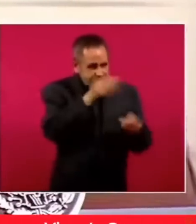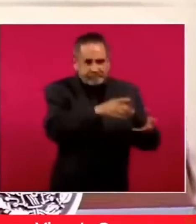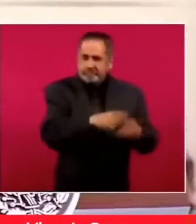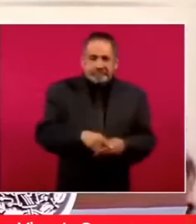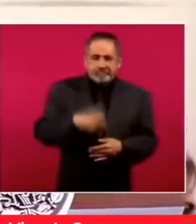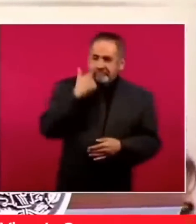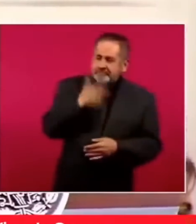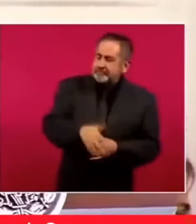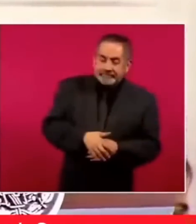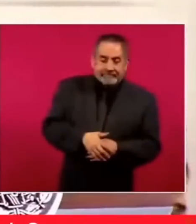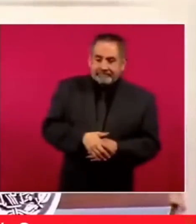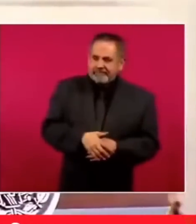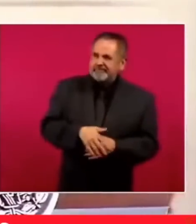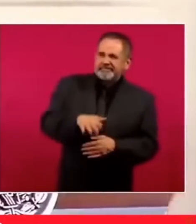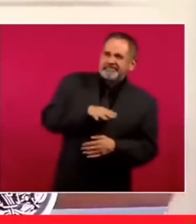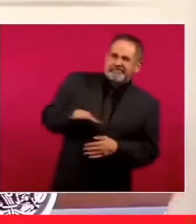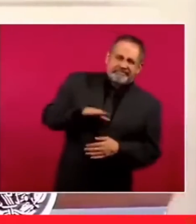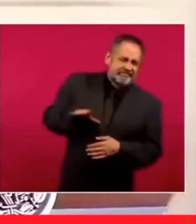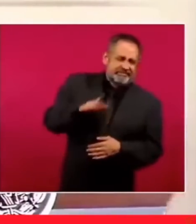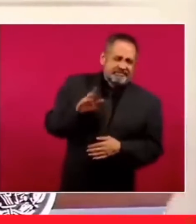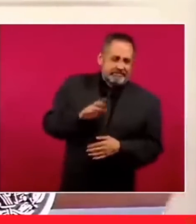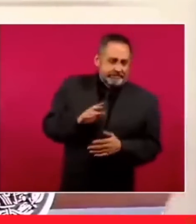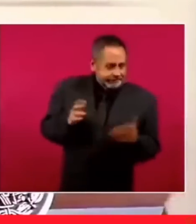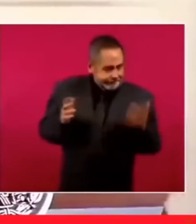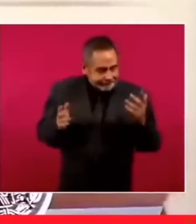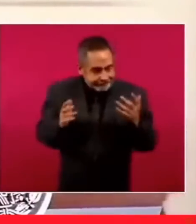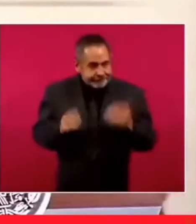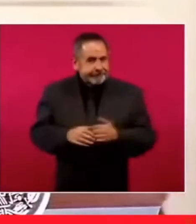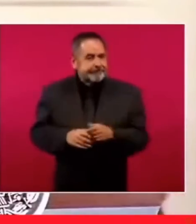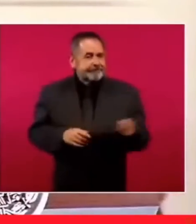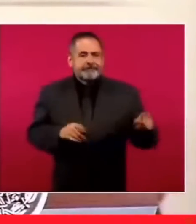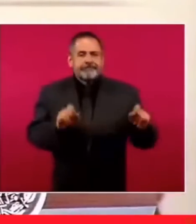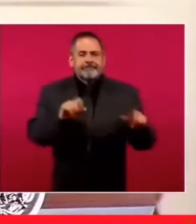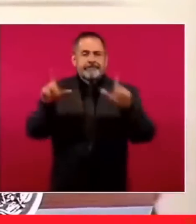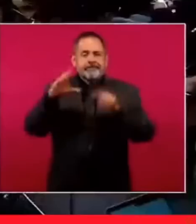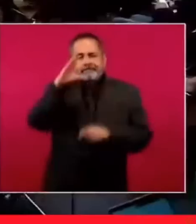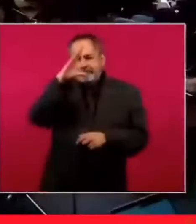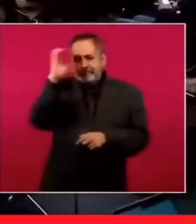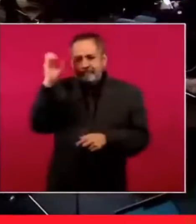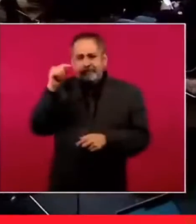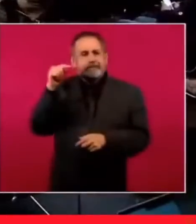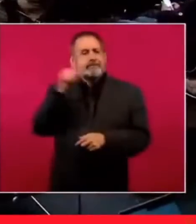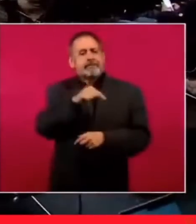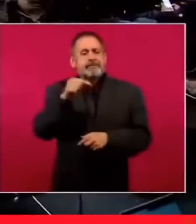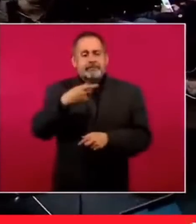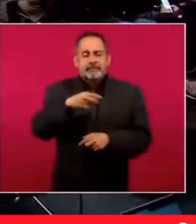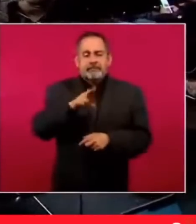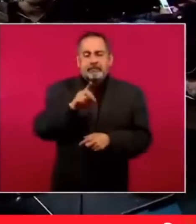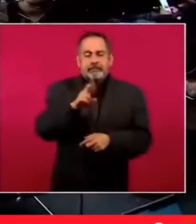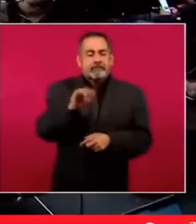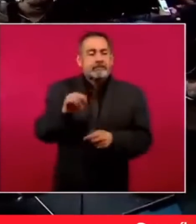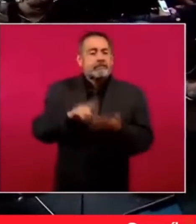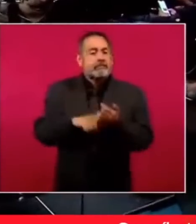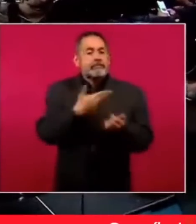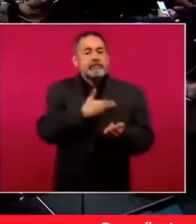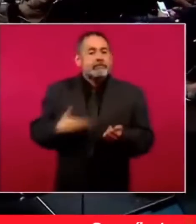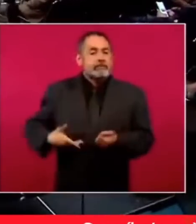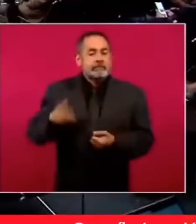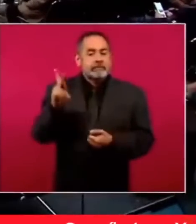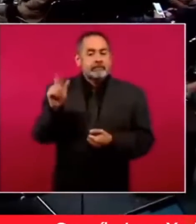no se dejan ayudar, no tienes ahí una foto en donde está el presidente del PAN